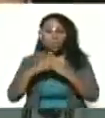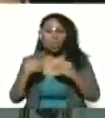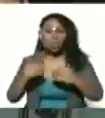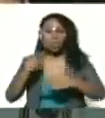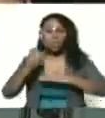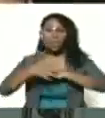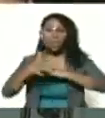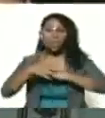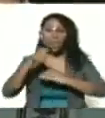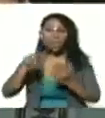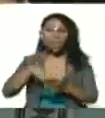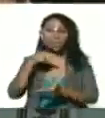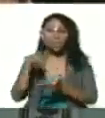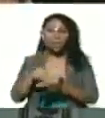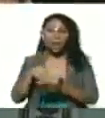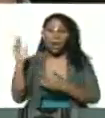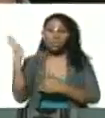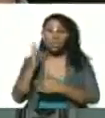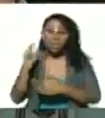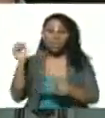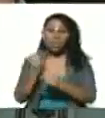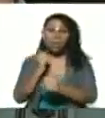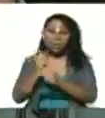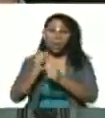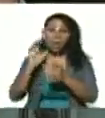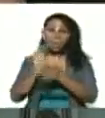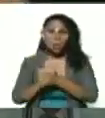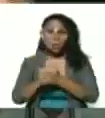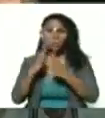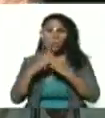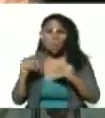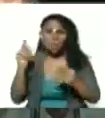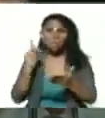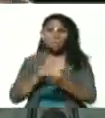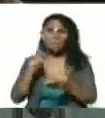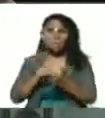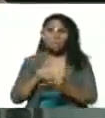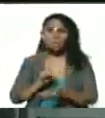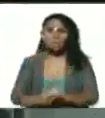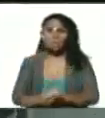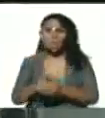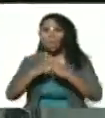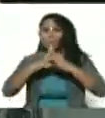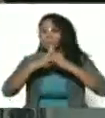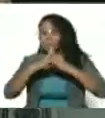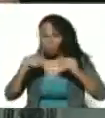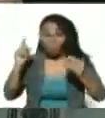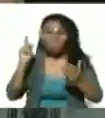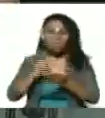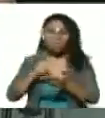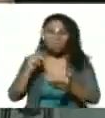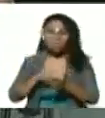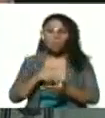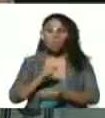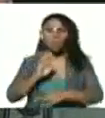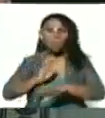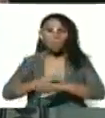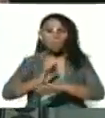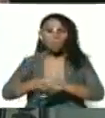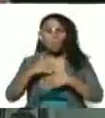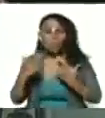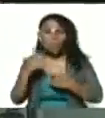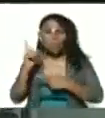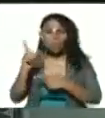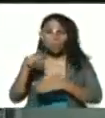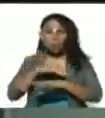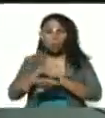tecnología nacional ahí vinieron obreros los amigos de todo el mundo todos participaron todos participaron porque incluso